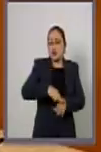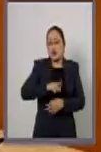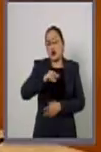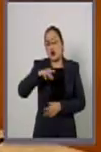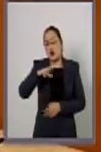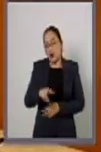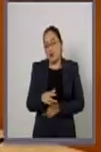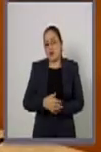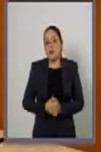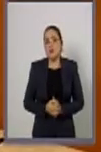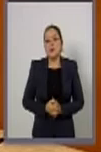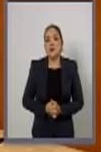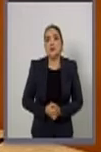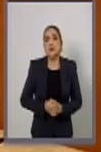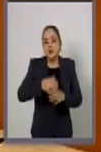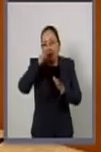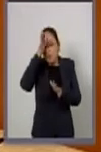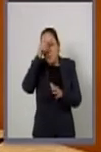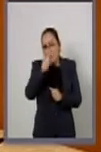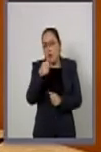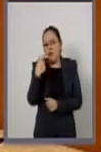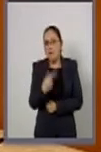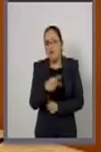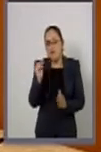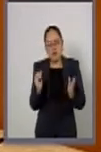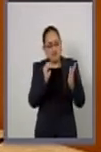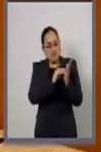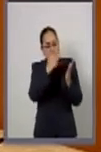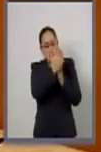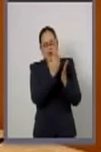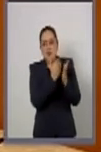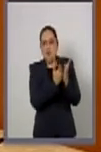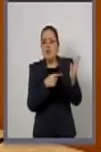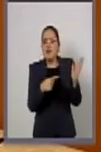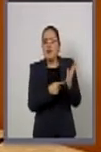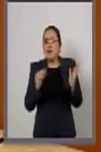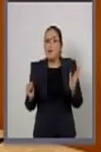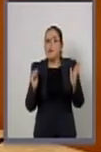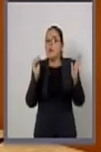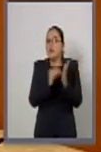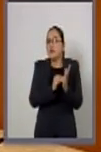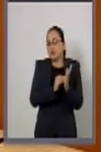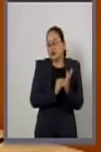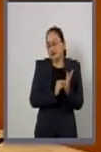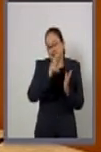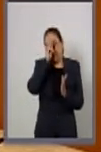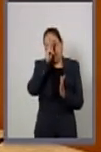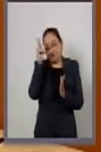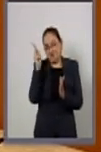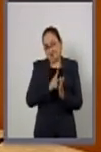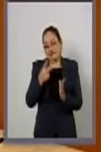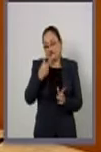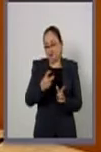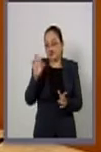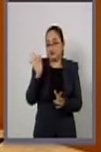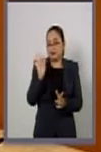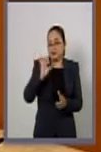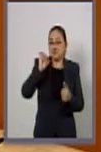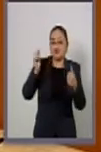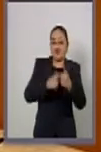La Convención, además, impone condiciones, y esto es lo más delicado, a movimientos